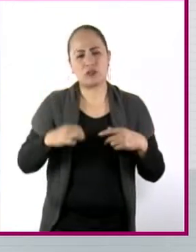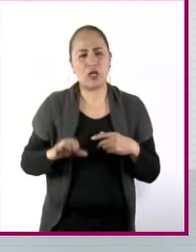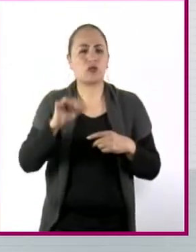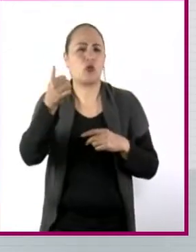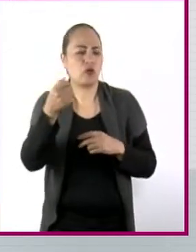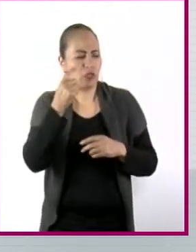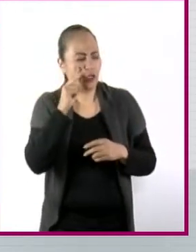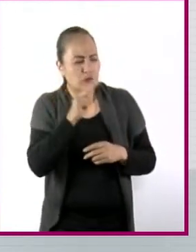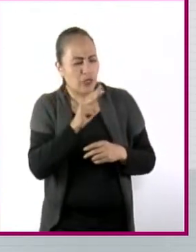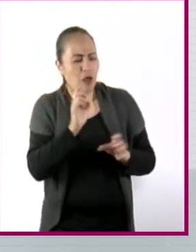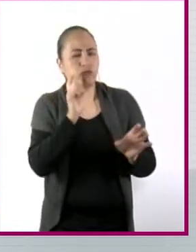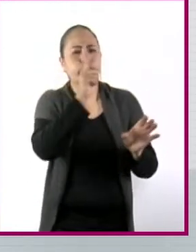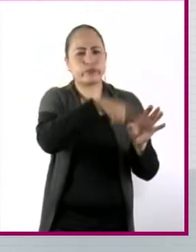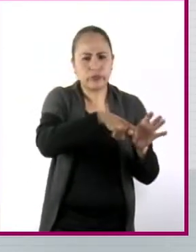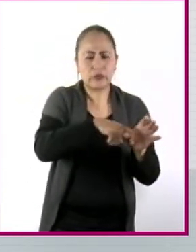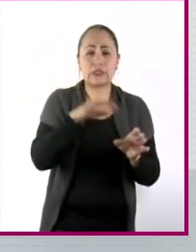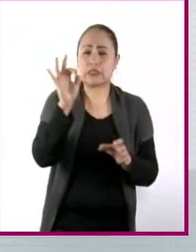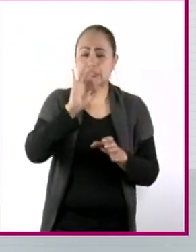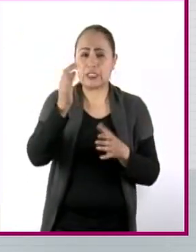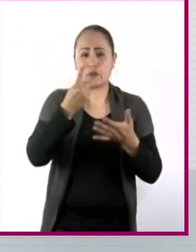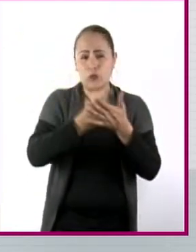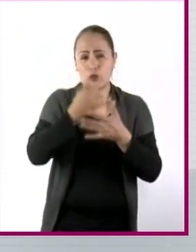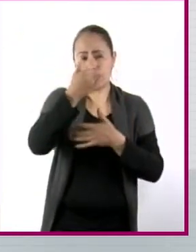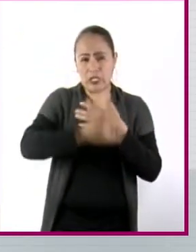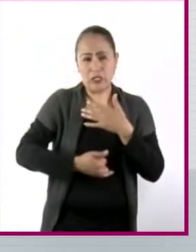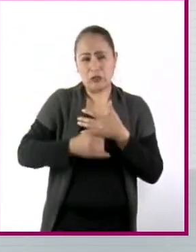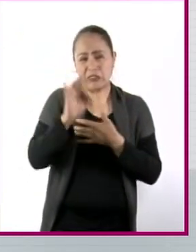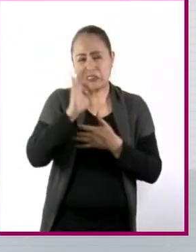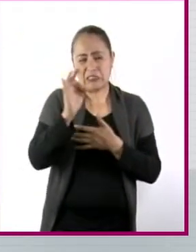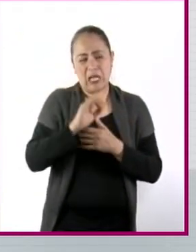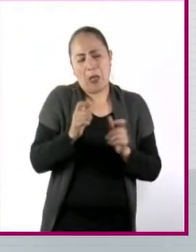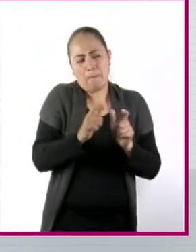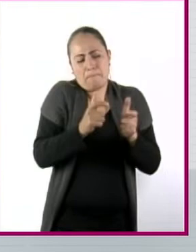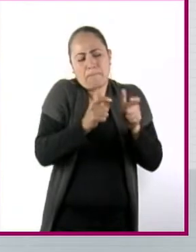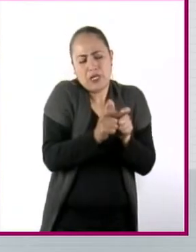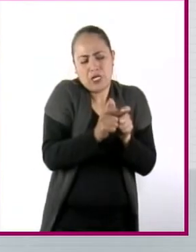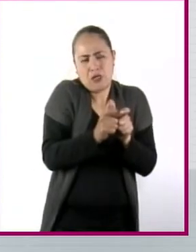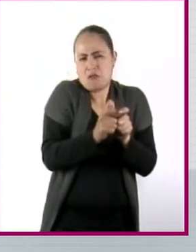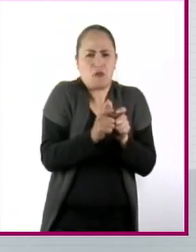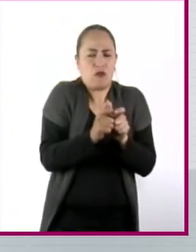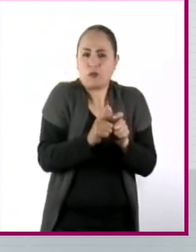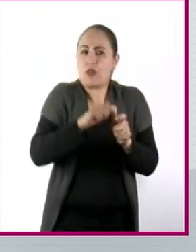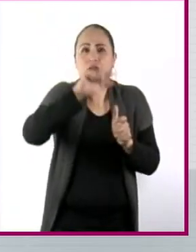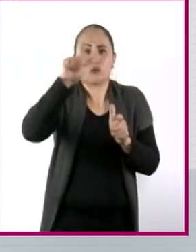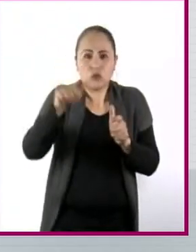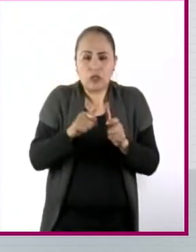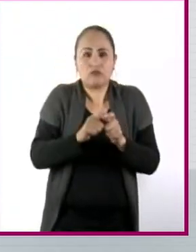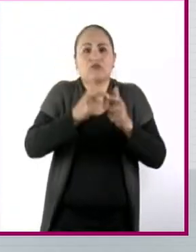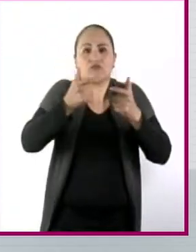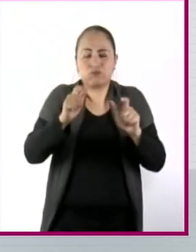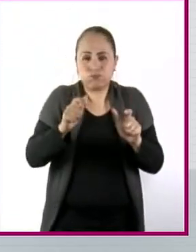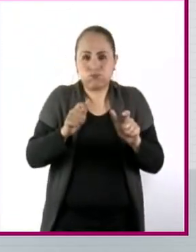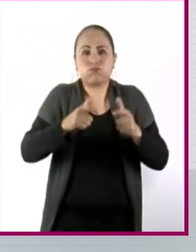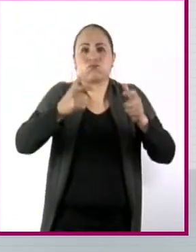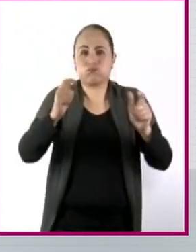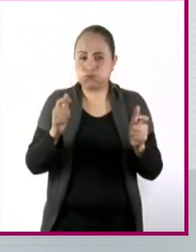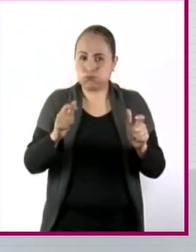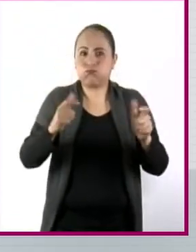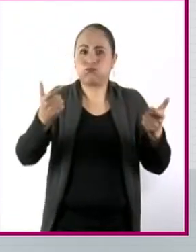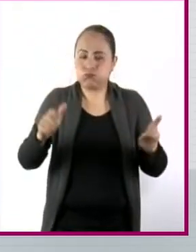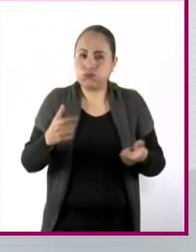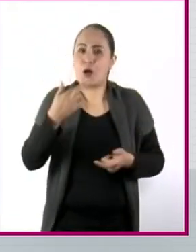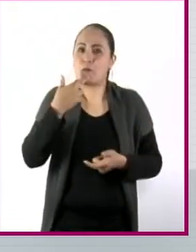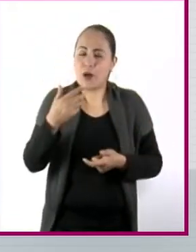Y entonces después vas a ver que a lo mejor un proyecto que tú pensabas pequeño, después se va a hacer grande y se va a hacer grande de manera orgánica. Entonces,